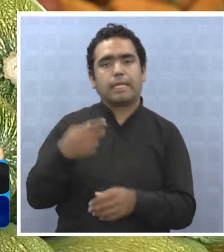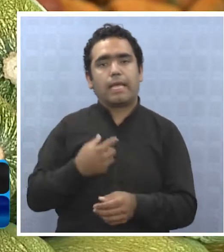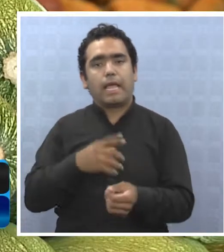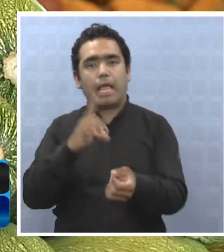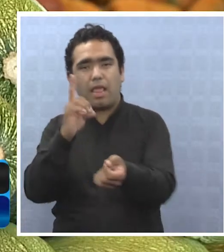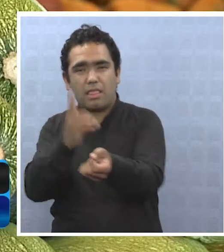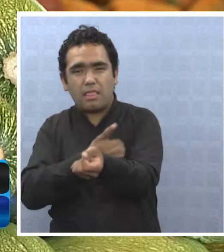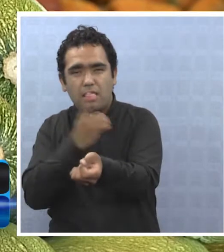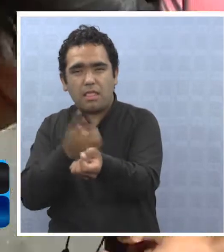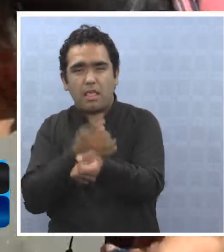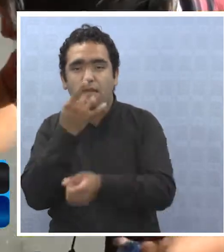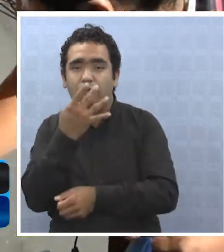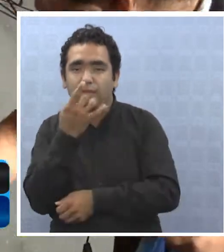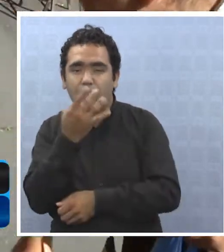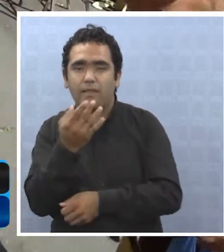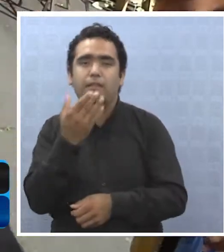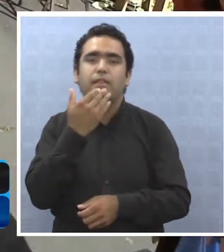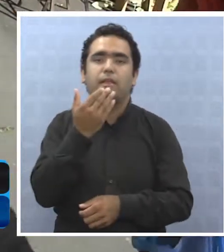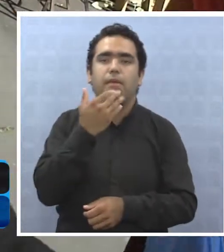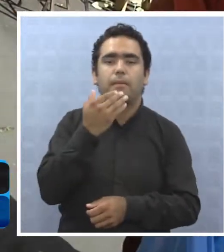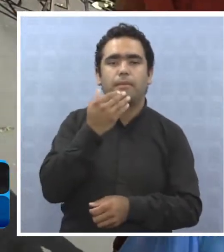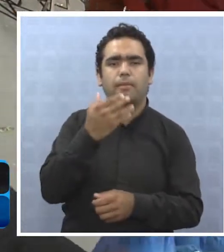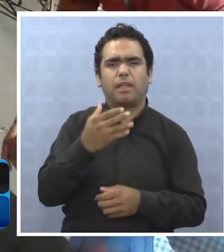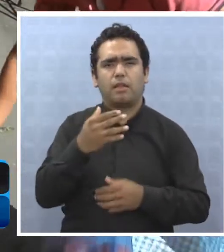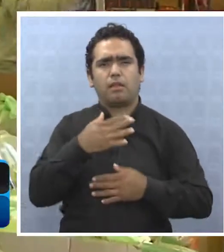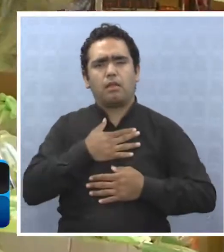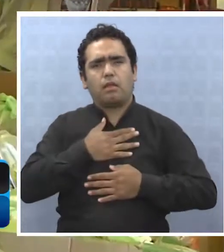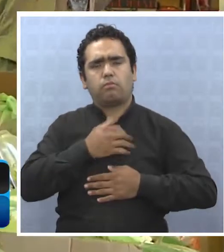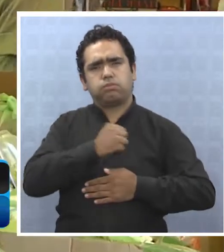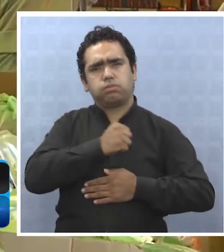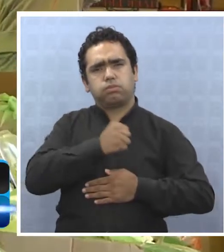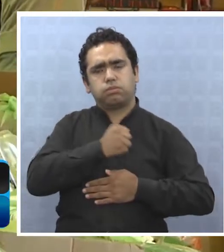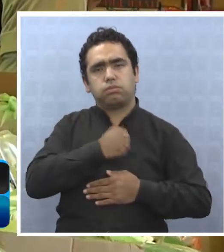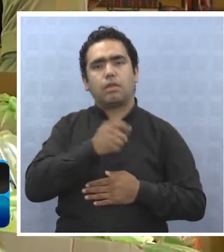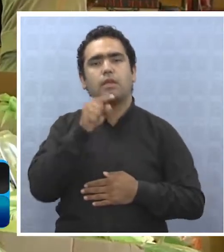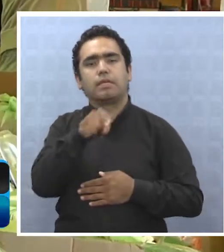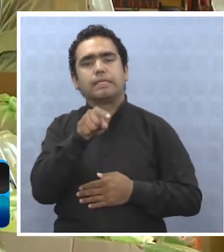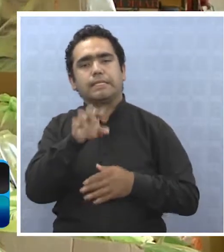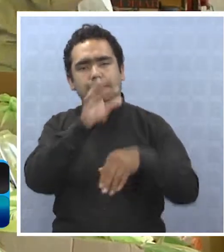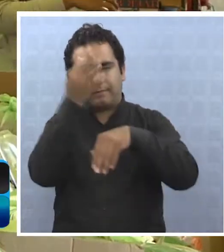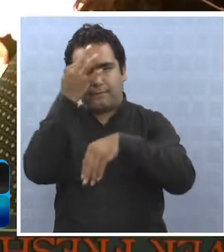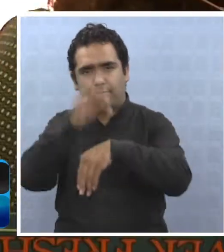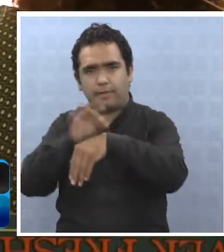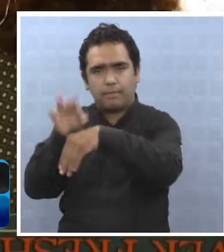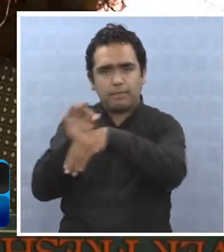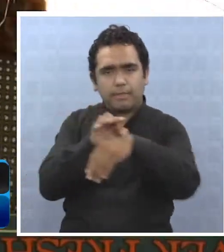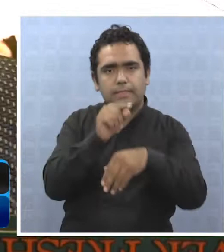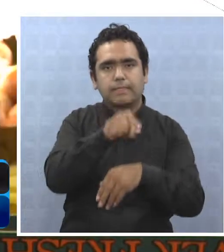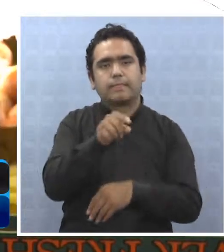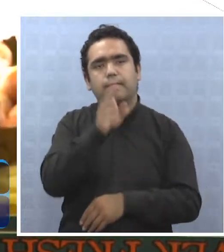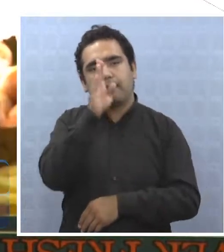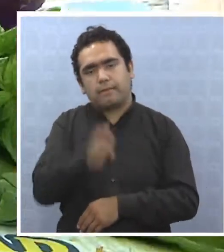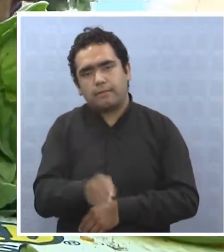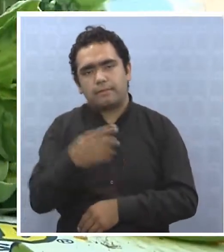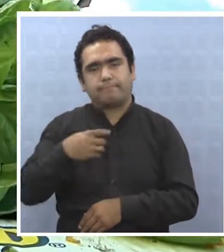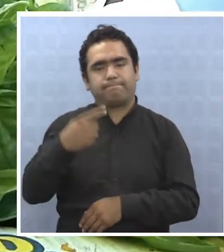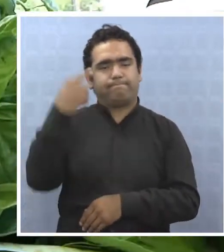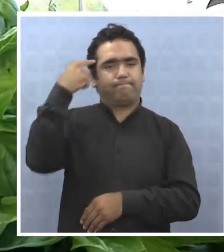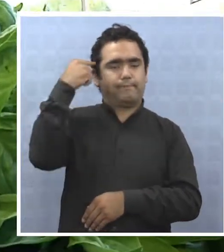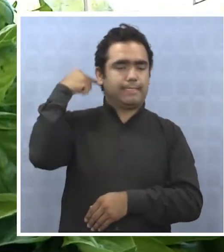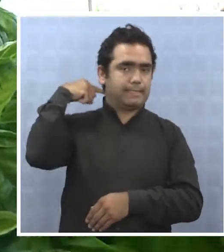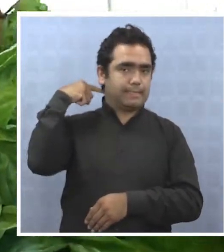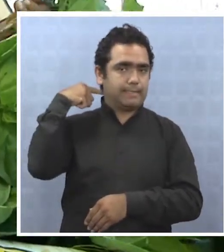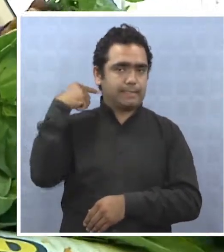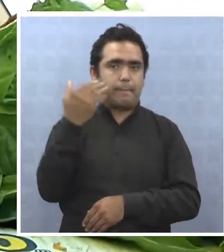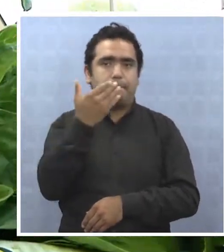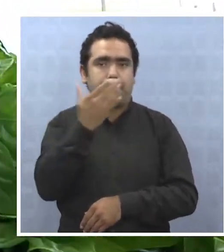enfermedades de la época moderna, aunque hacen estragos en nuestra población, debiesen ser causas suficientes para mejorar nuestra